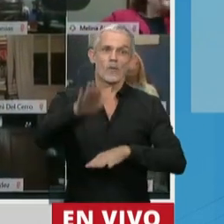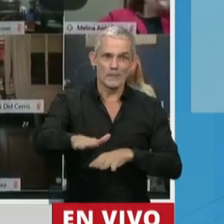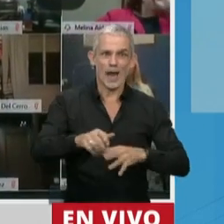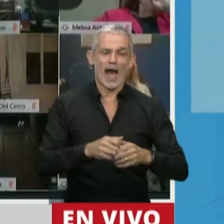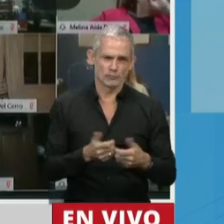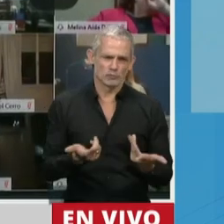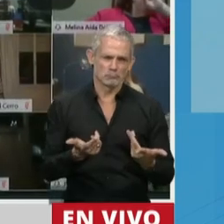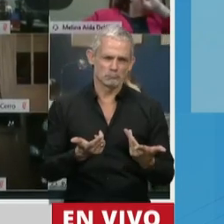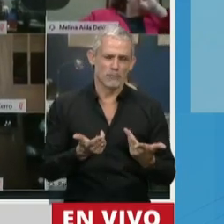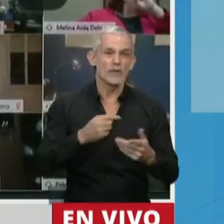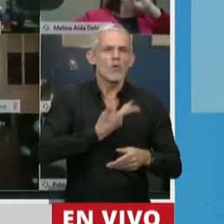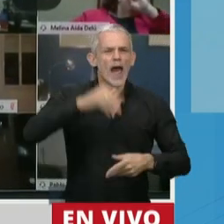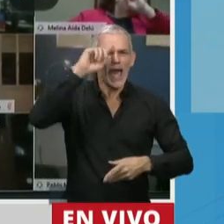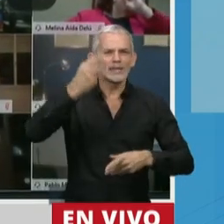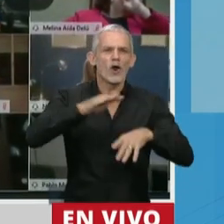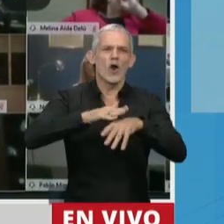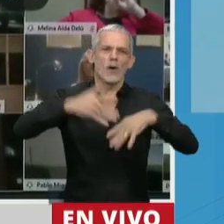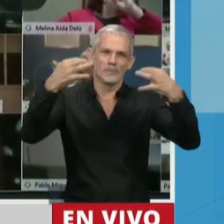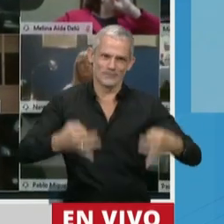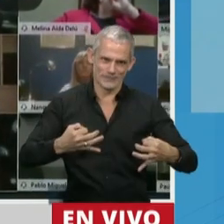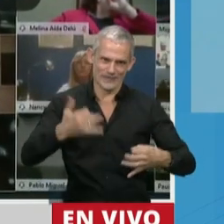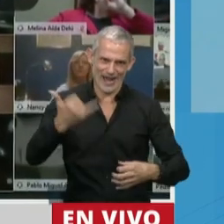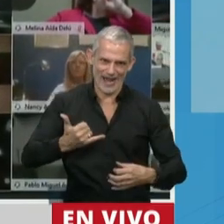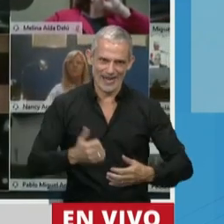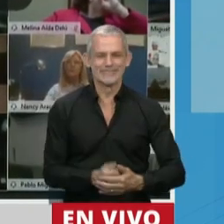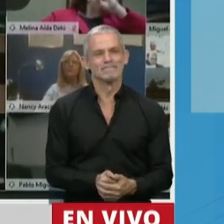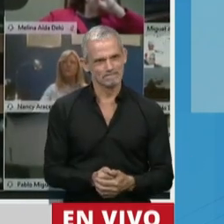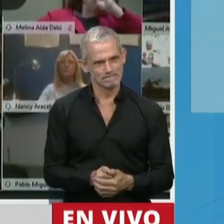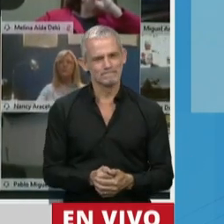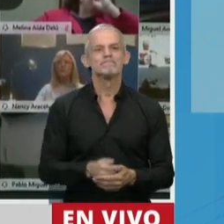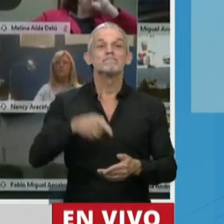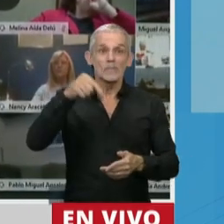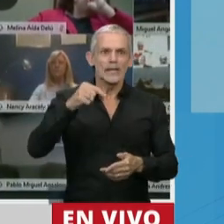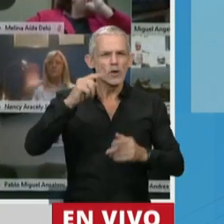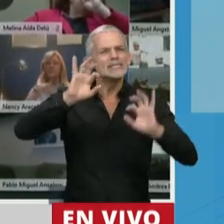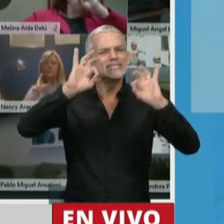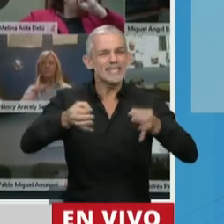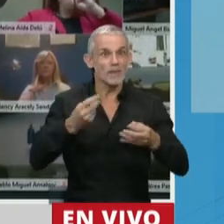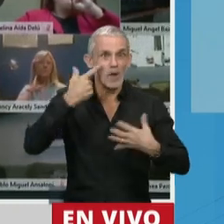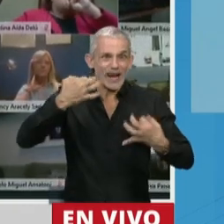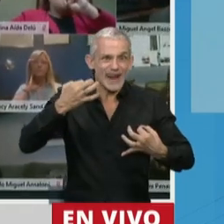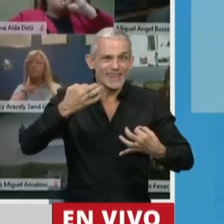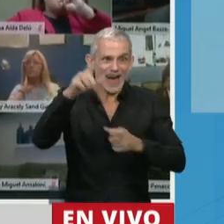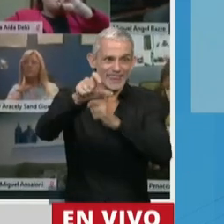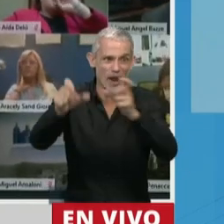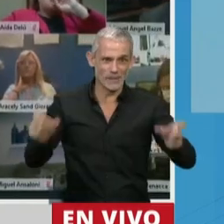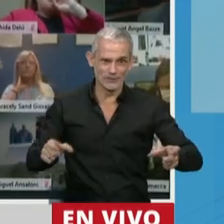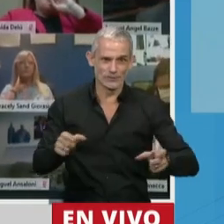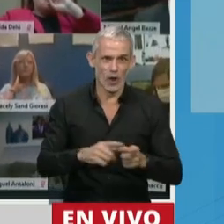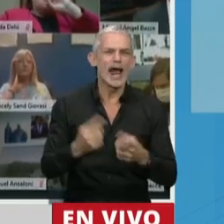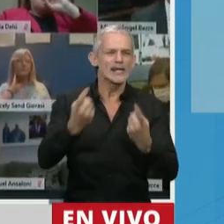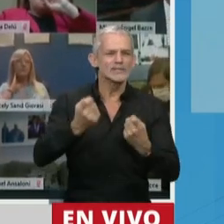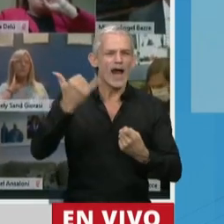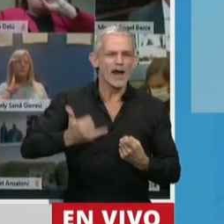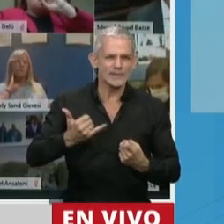como un Estado comprometido, como ese Estado consciente de la realidad que vive la gente y las necesidades